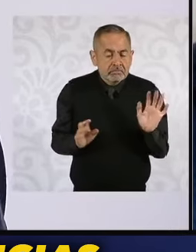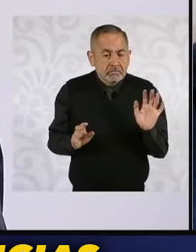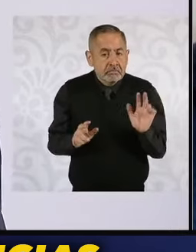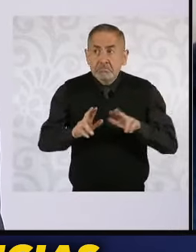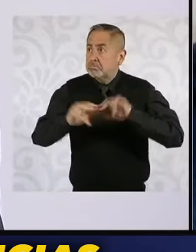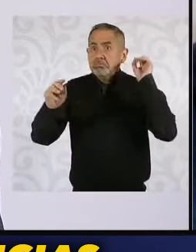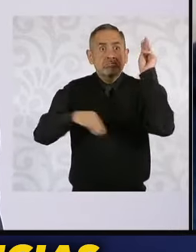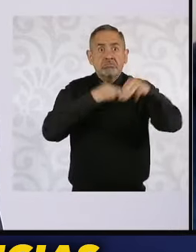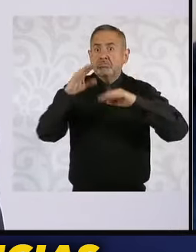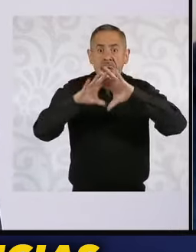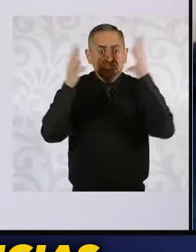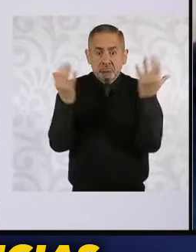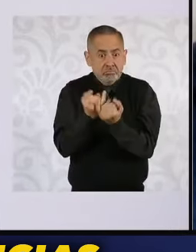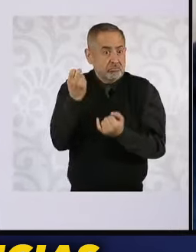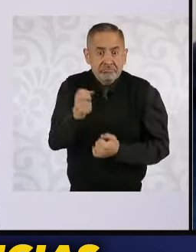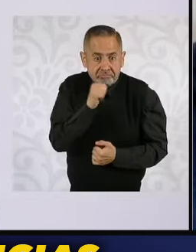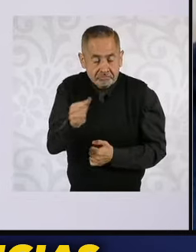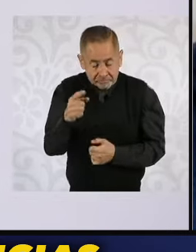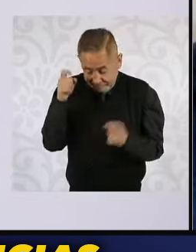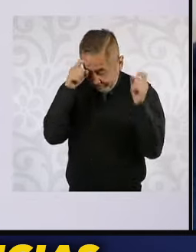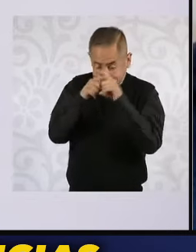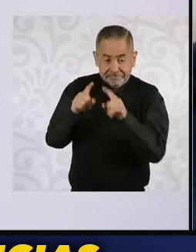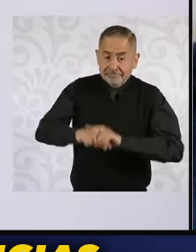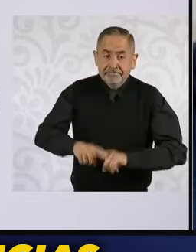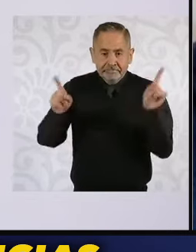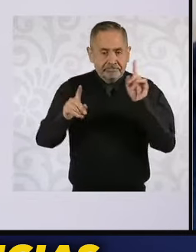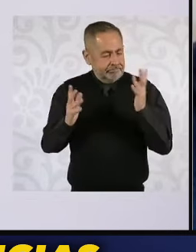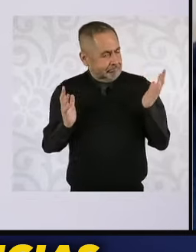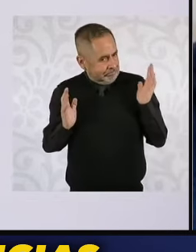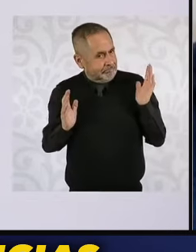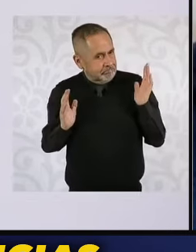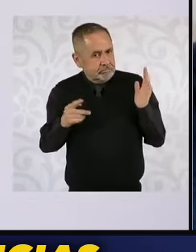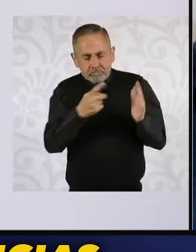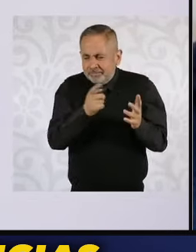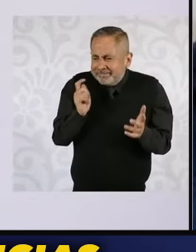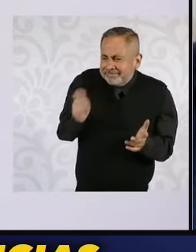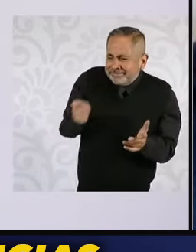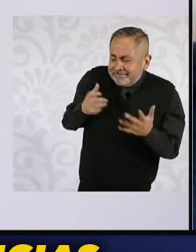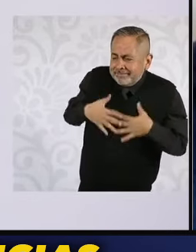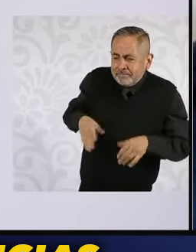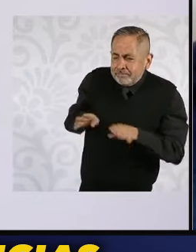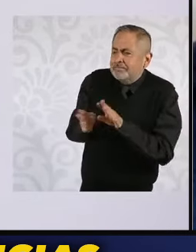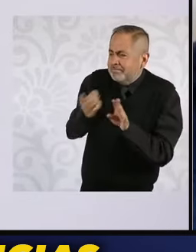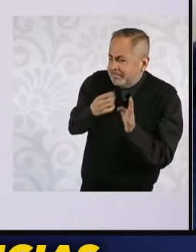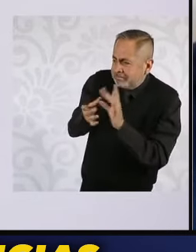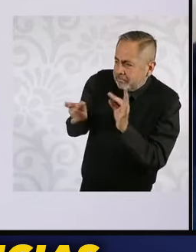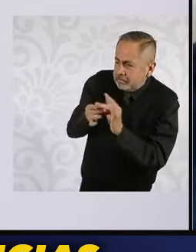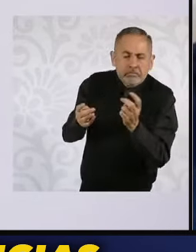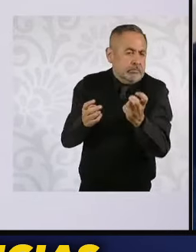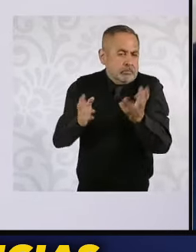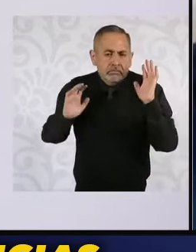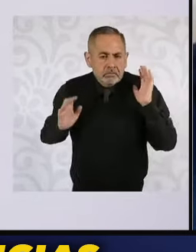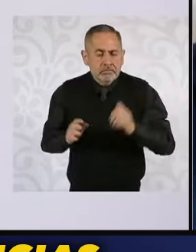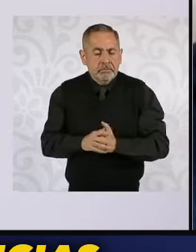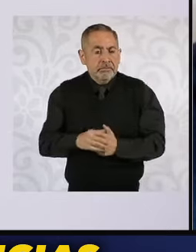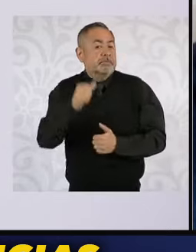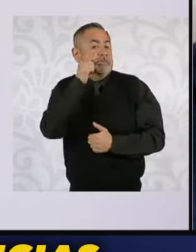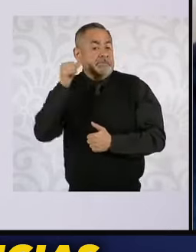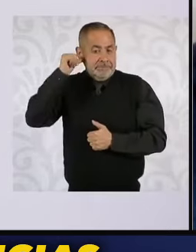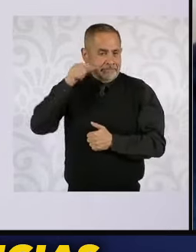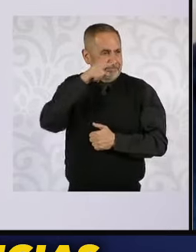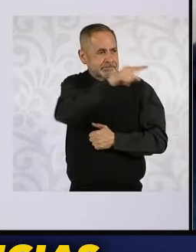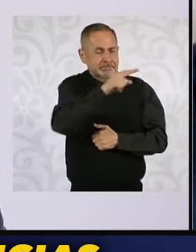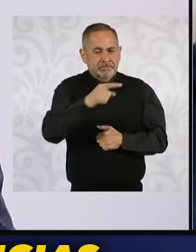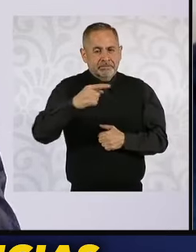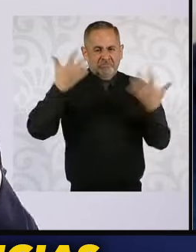así. Bueno, primero, tomemos en cuenta que la reforma en cuestión, y ayer se los dije a los CIOs,